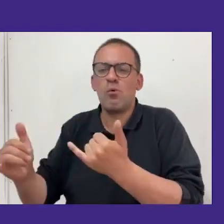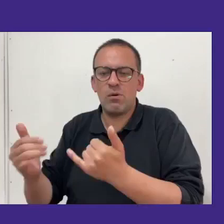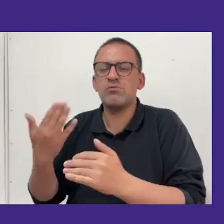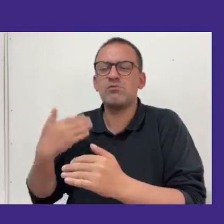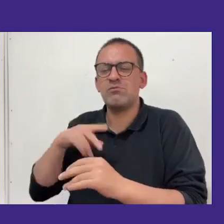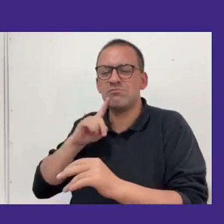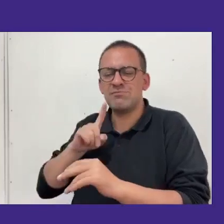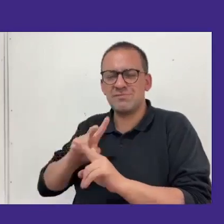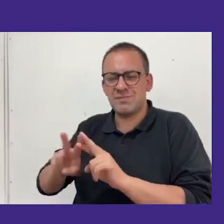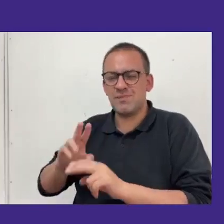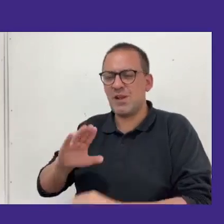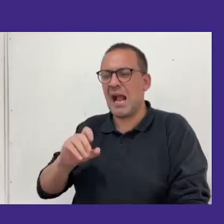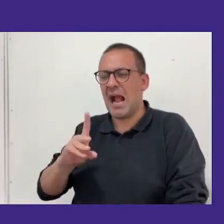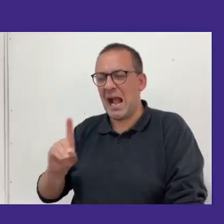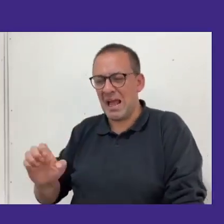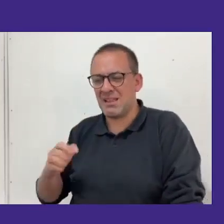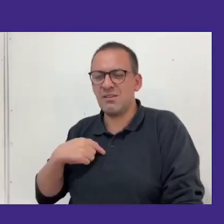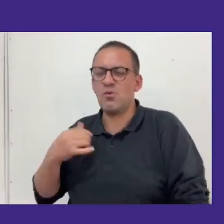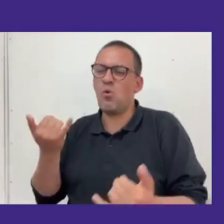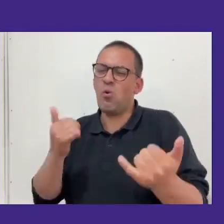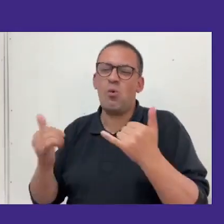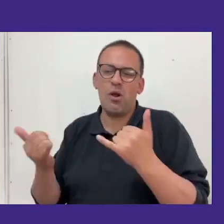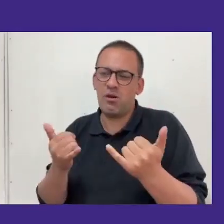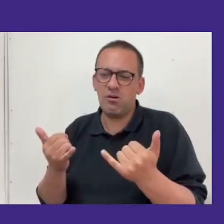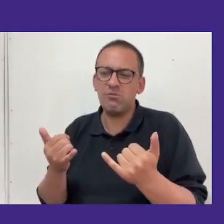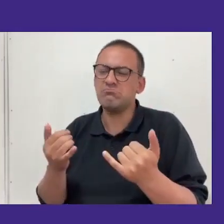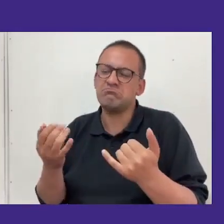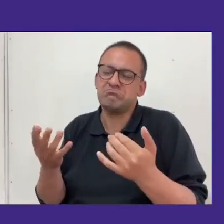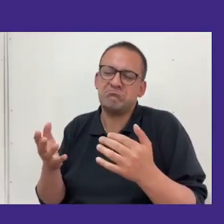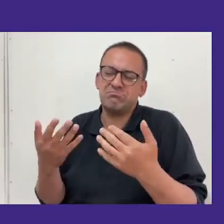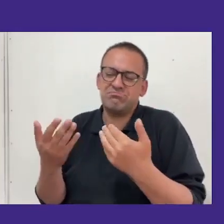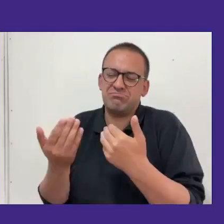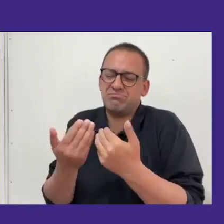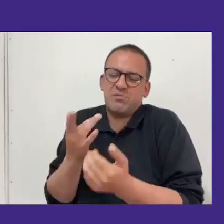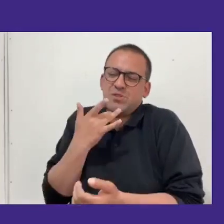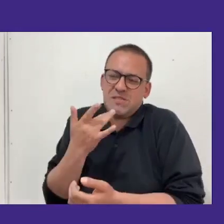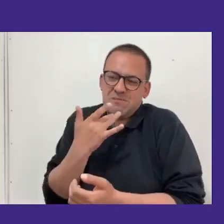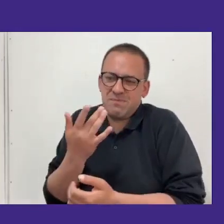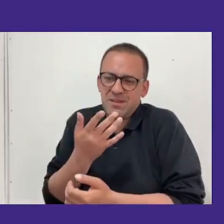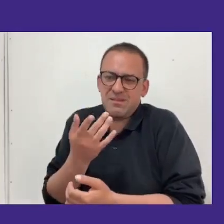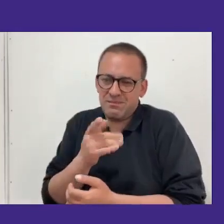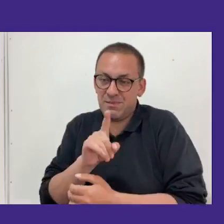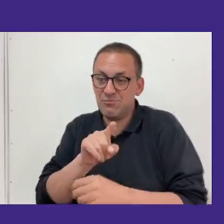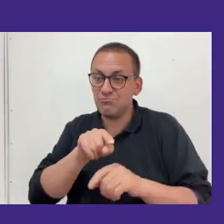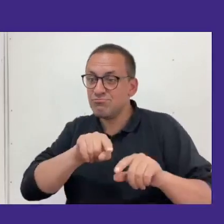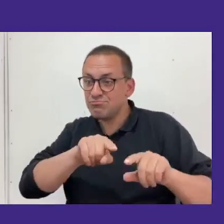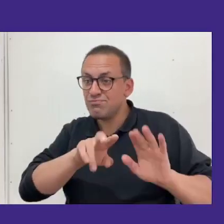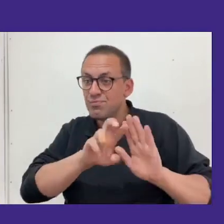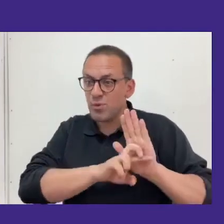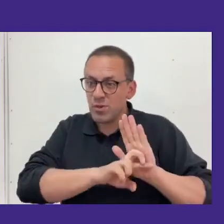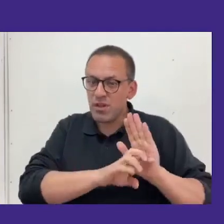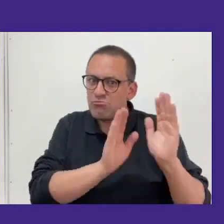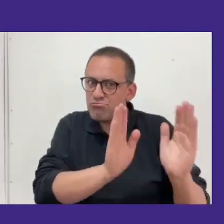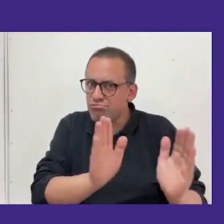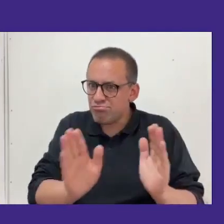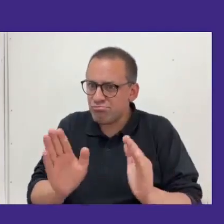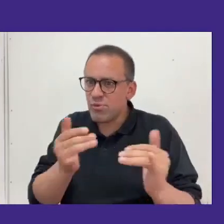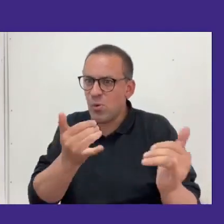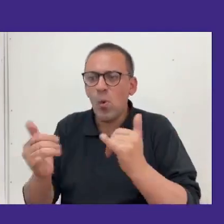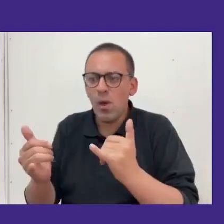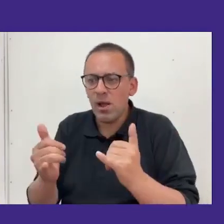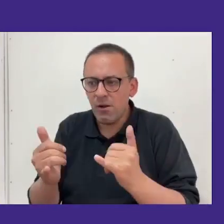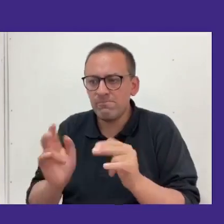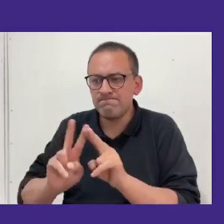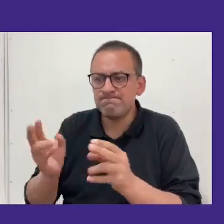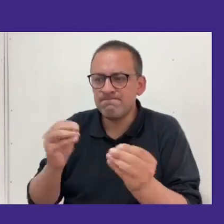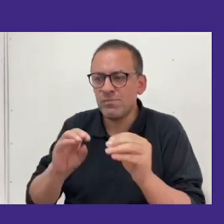hecho a través del CAD pero con juegos así como más lúdicos pero evidentemente esta estructura que tiene el juego que tú